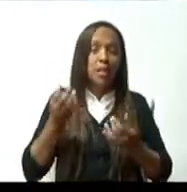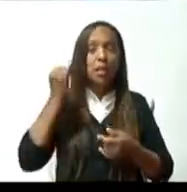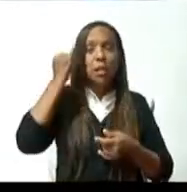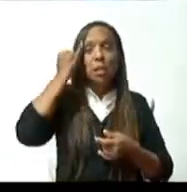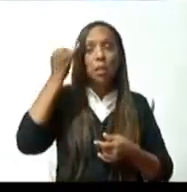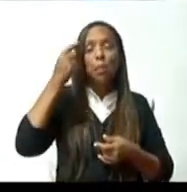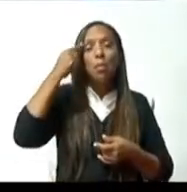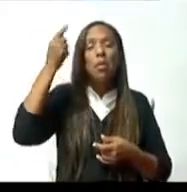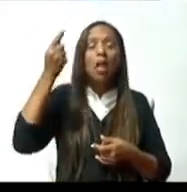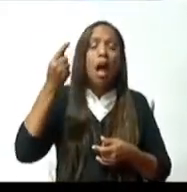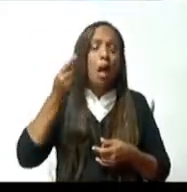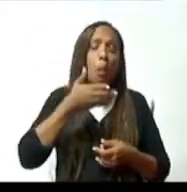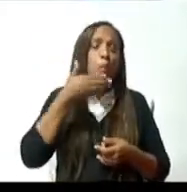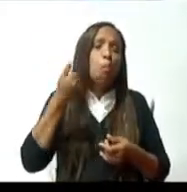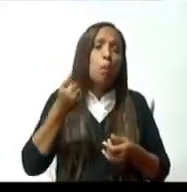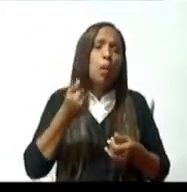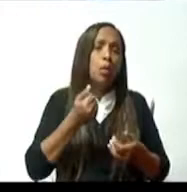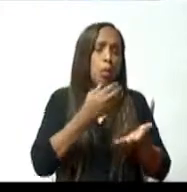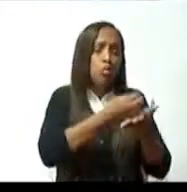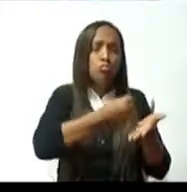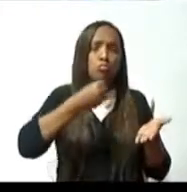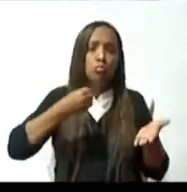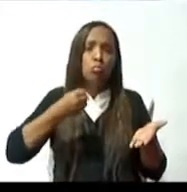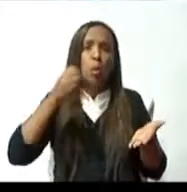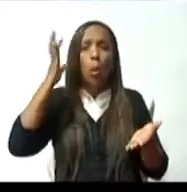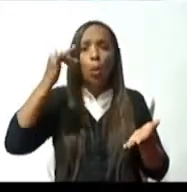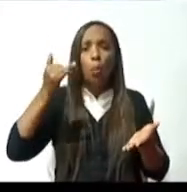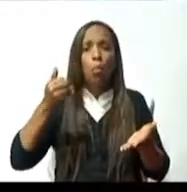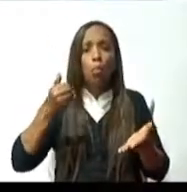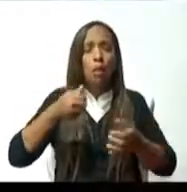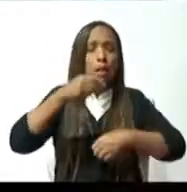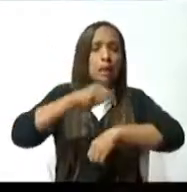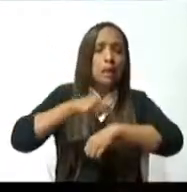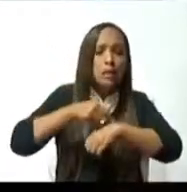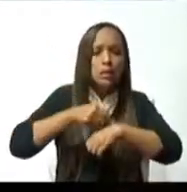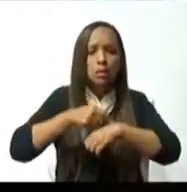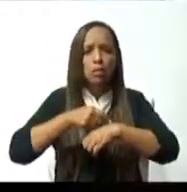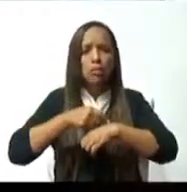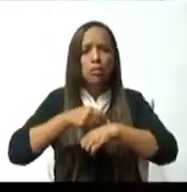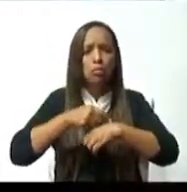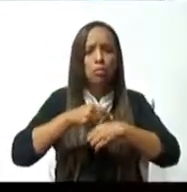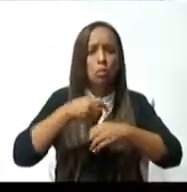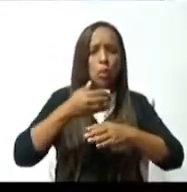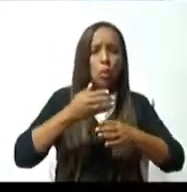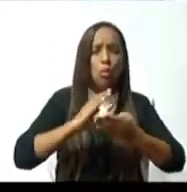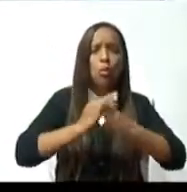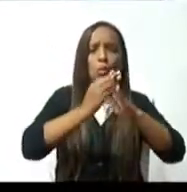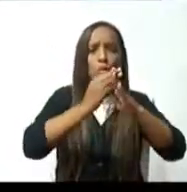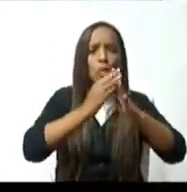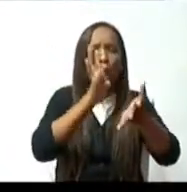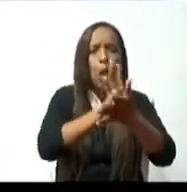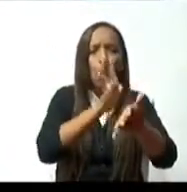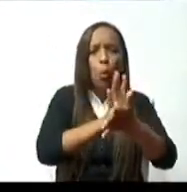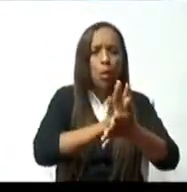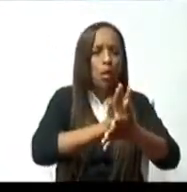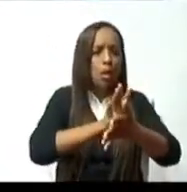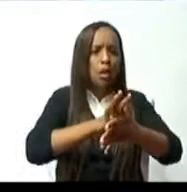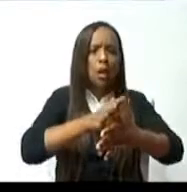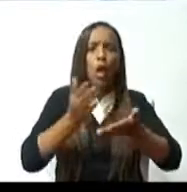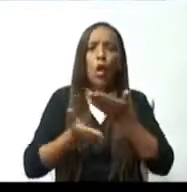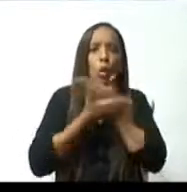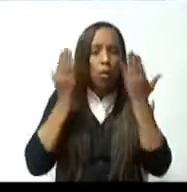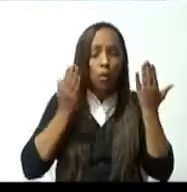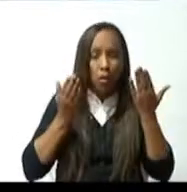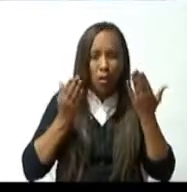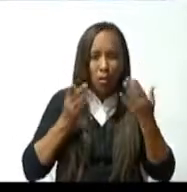pendientes de terminación y más sorpresa aún. Ahora nosotros nos encontramos con que se va a volver